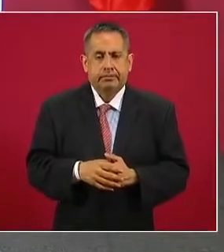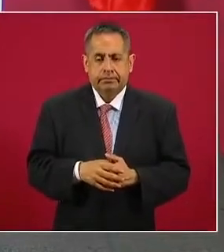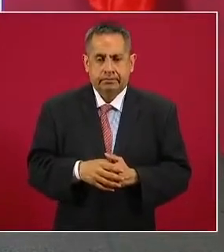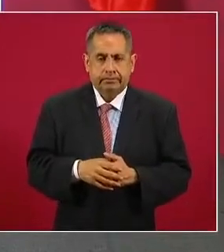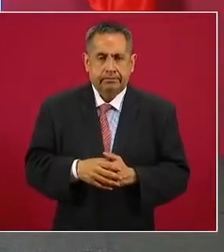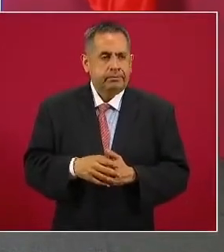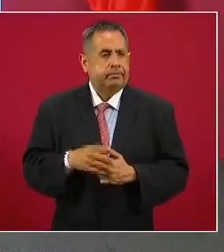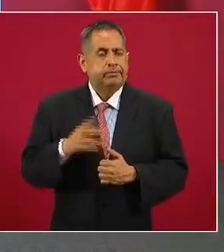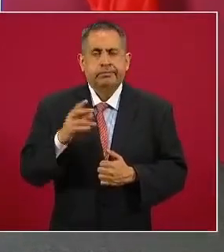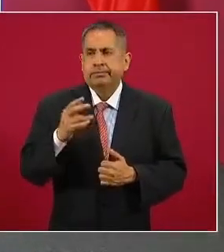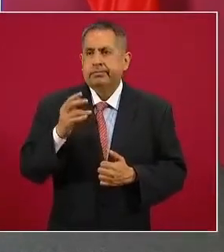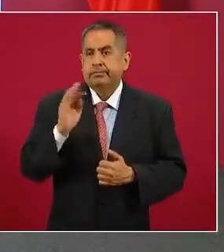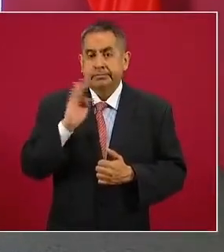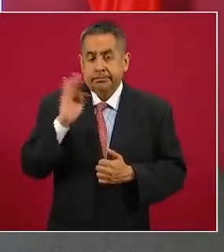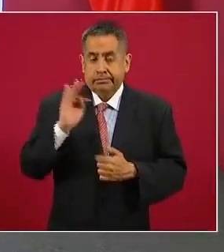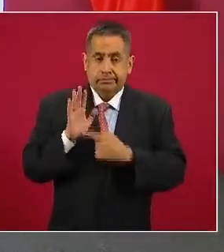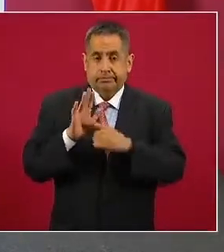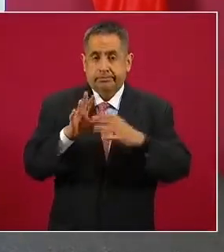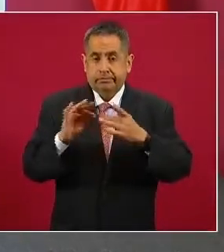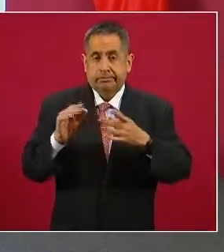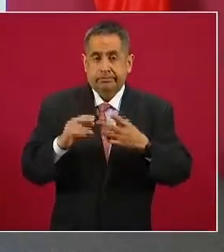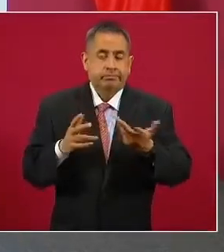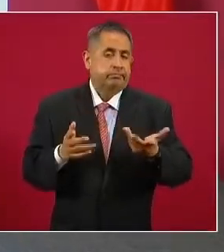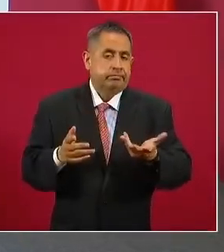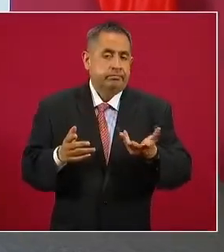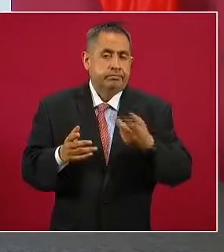vamos a estar hablando